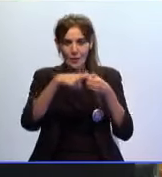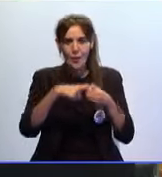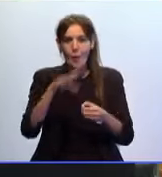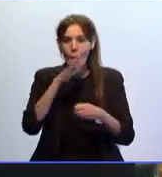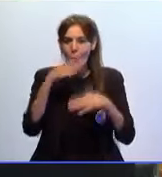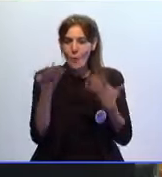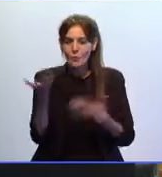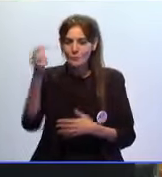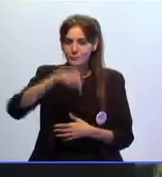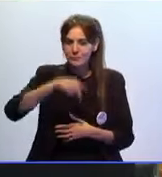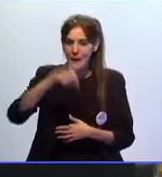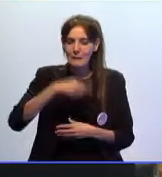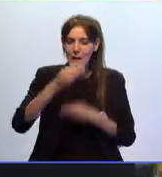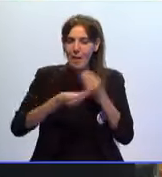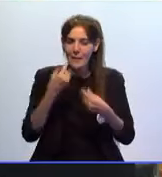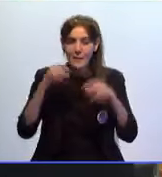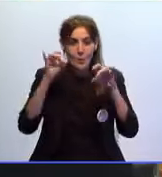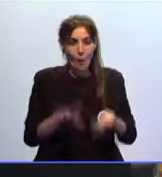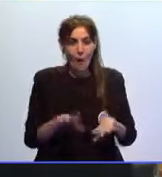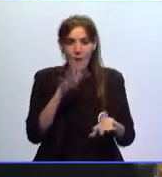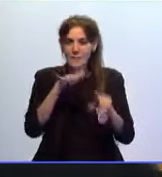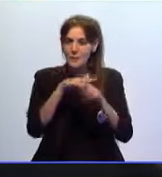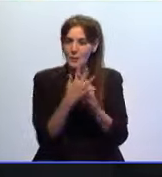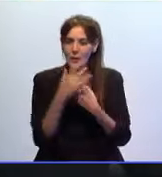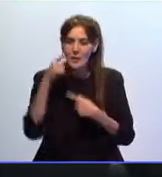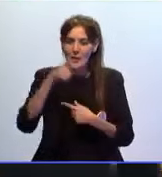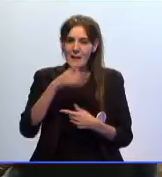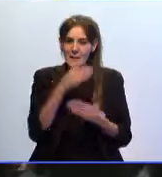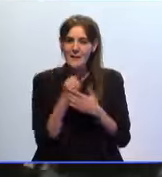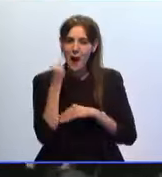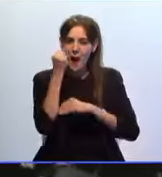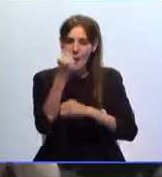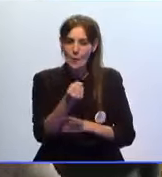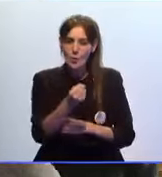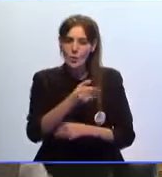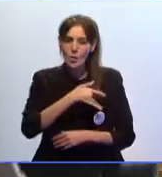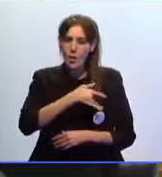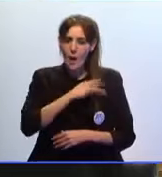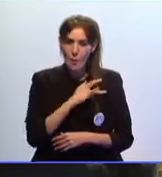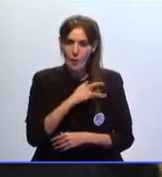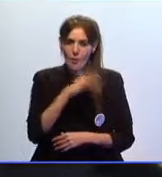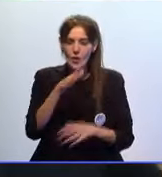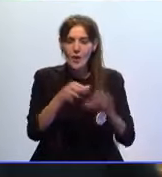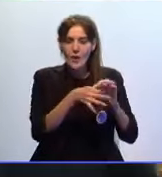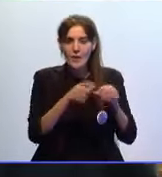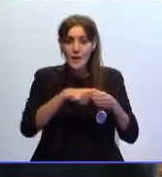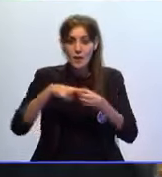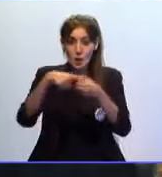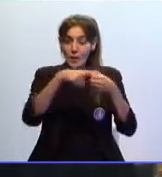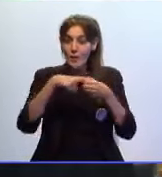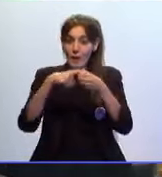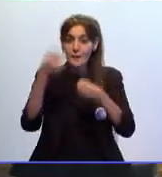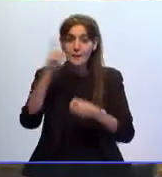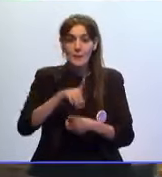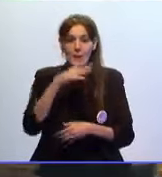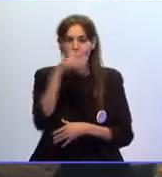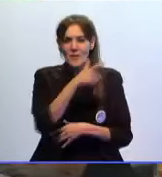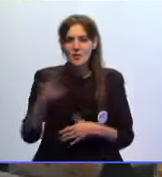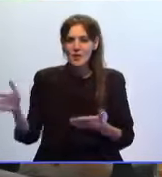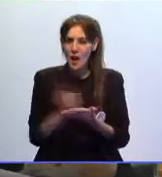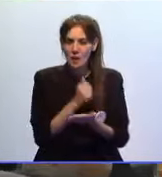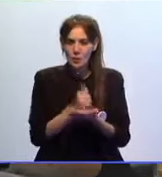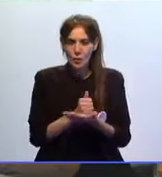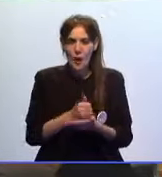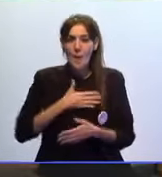menos que hacer lo mismo como ese gesto de condolencia y de solidaridad con todas estas personas,